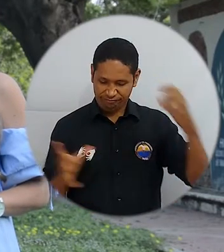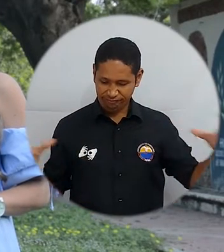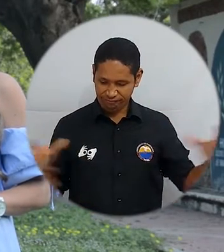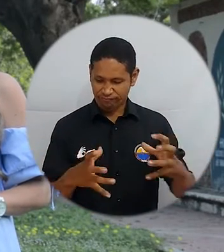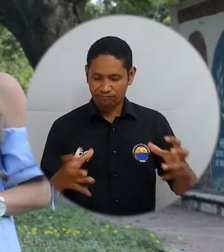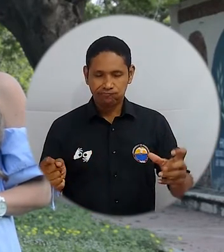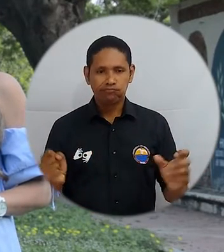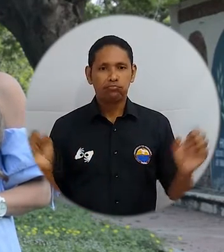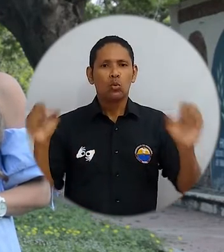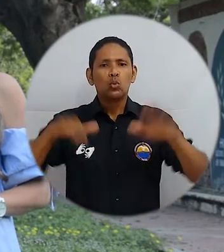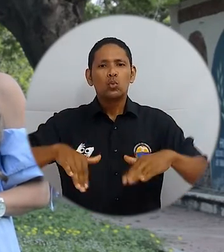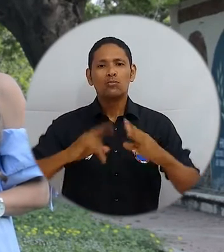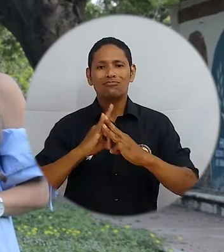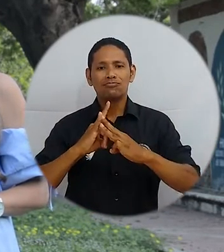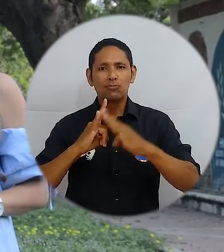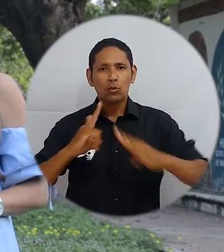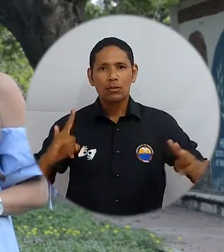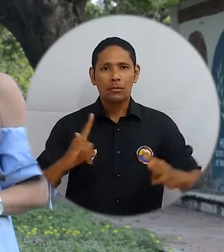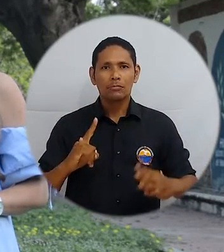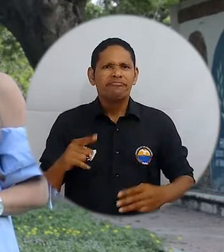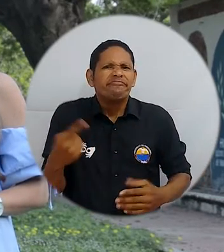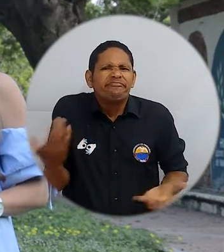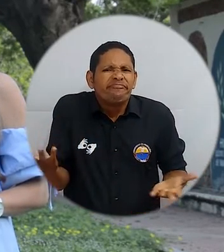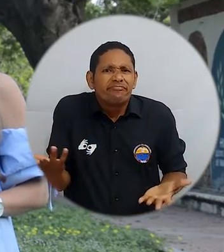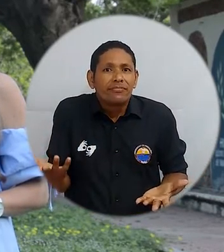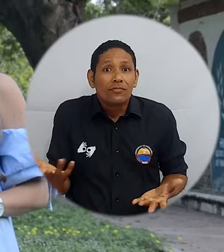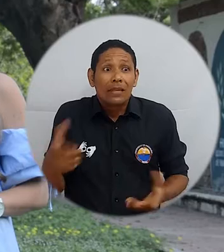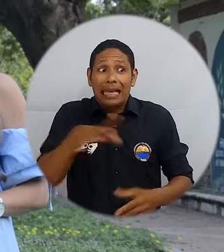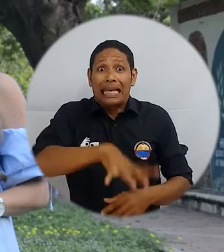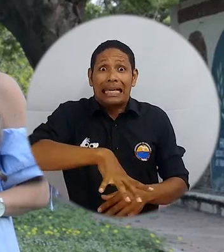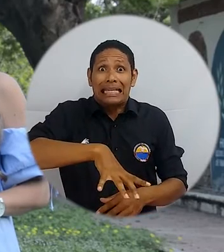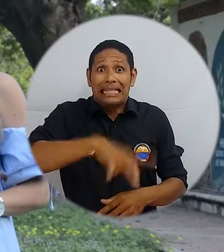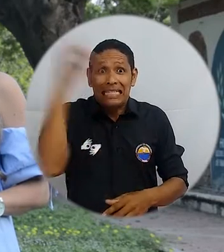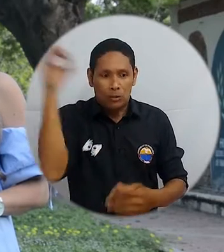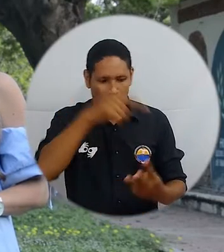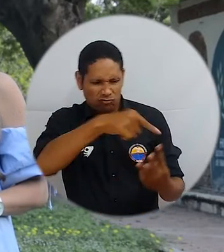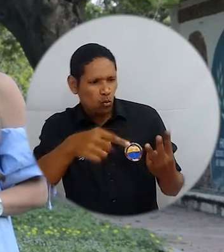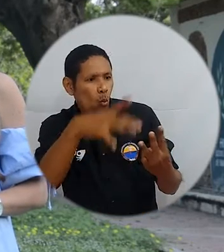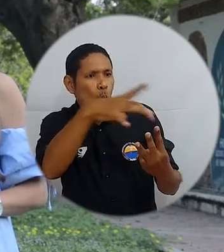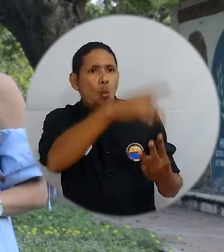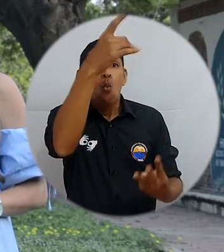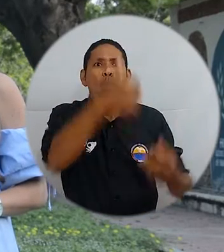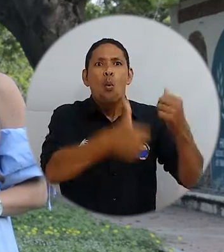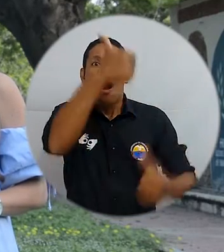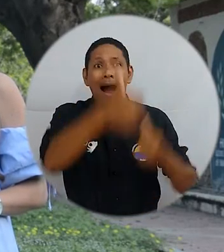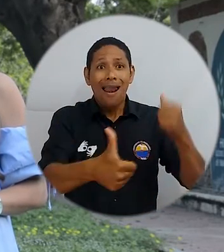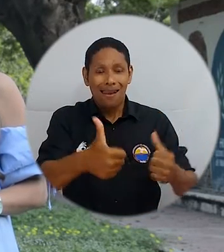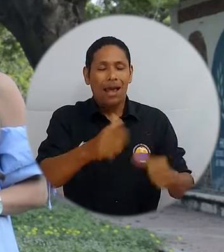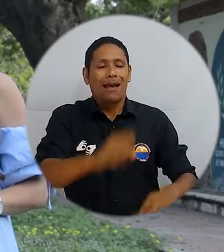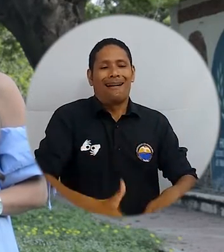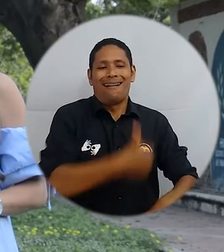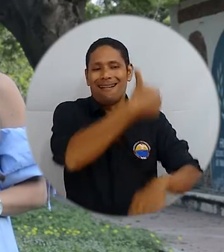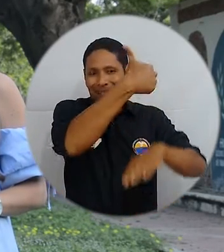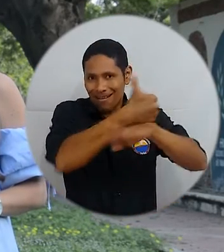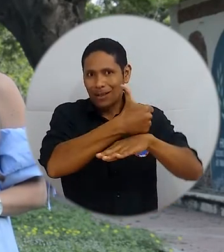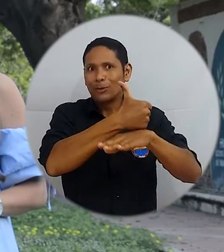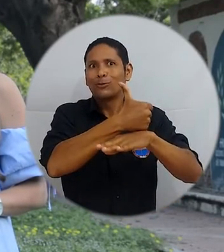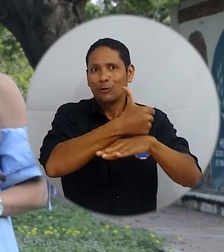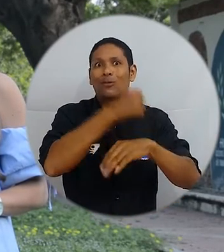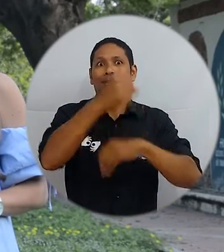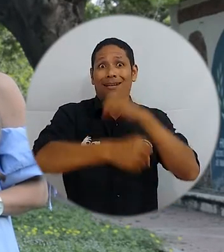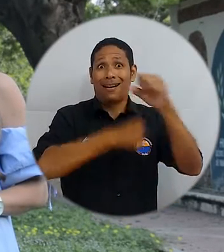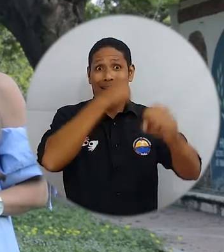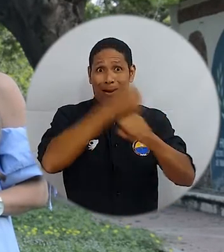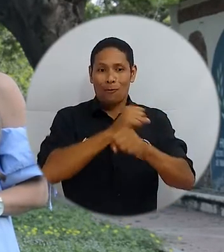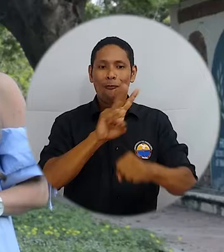Universidad del Magdalena. Se trata de la consulta para selección de terna para designación del rector de la Alma Mater, periodo 2020